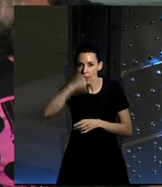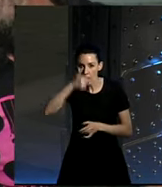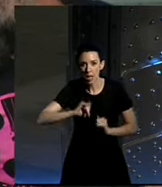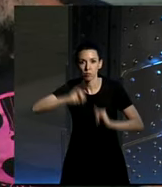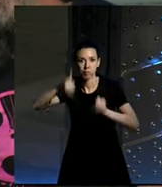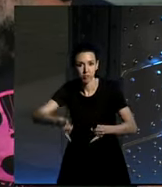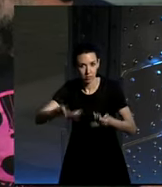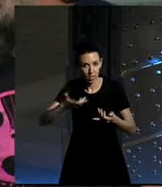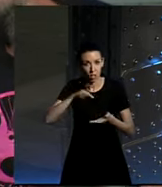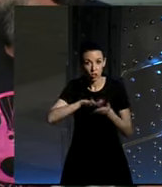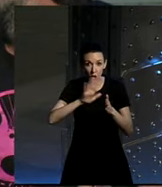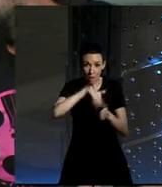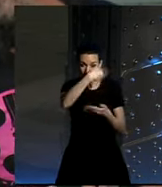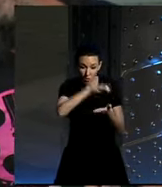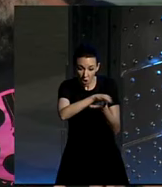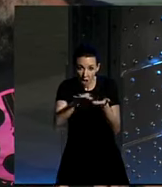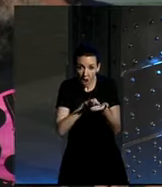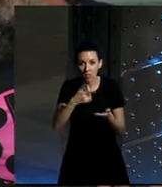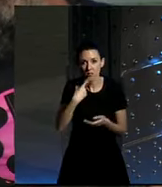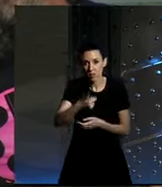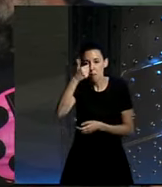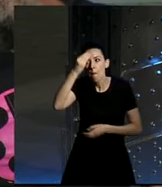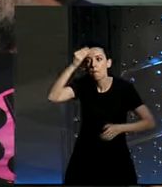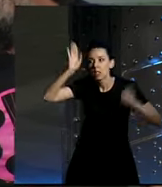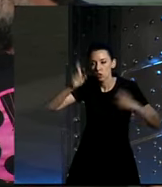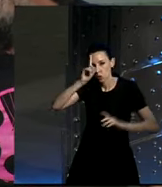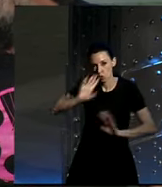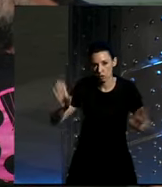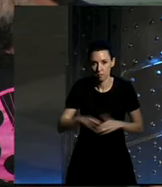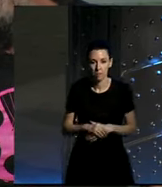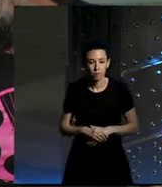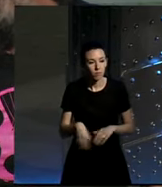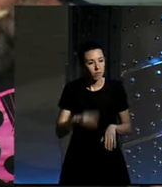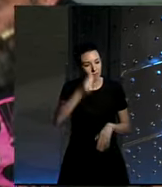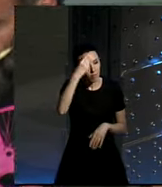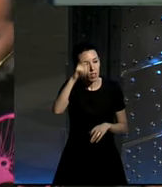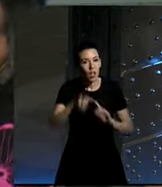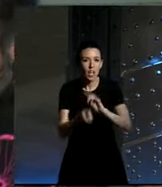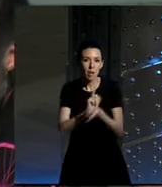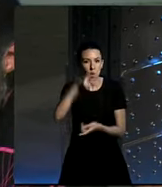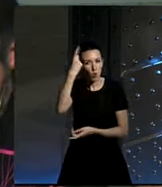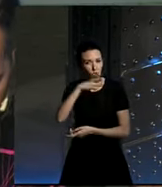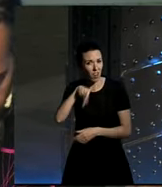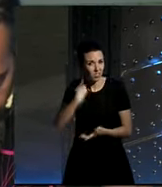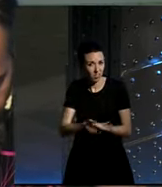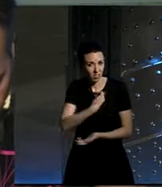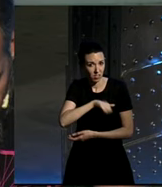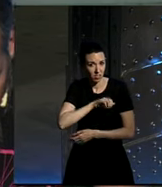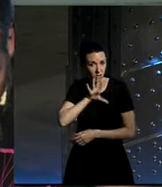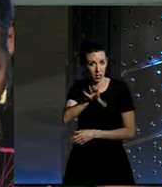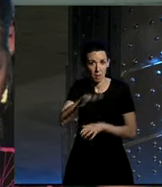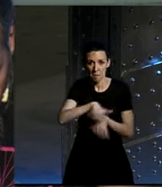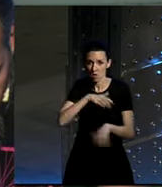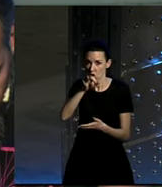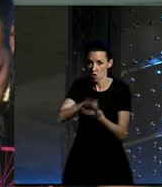en las afueras es más complicado pero solo lo creo depende yo creo que tiene que ver con el cambio cultural hasta ahora en España en casi todas las